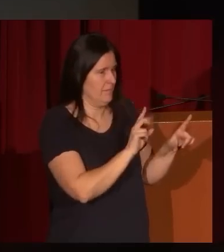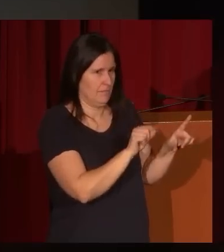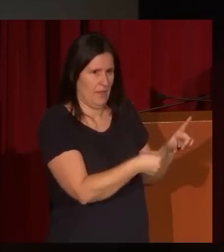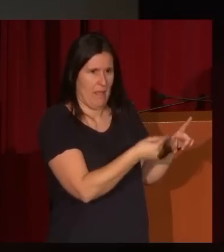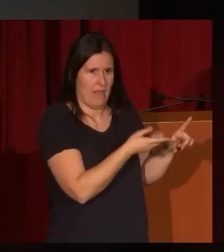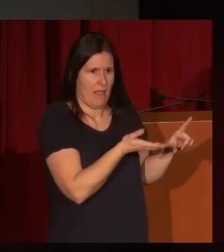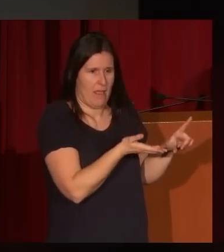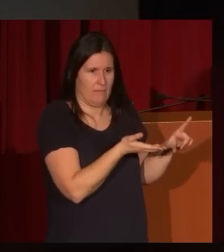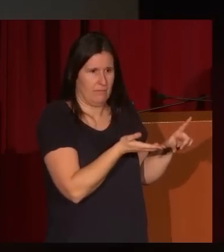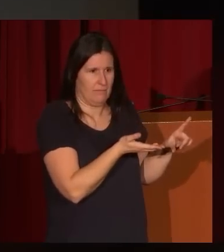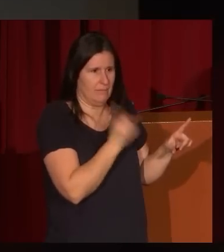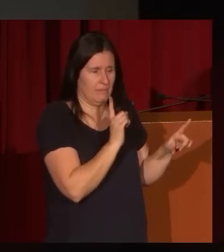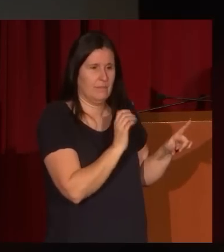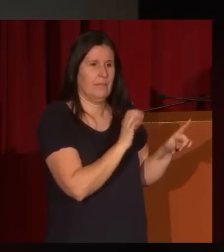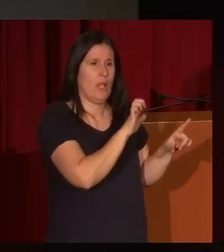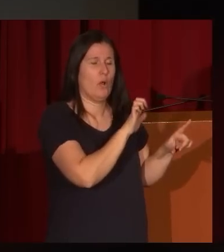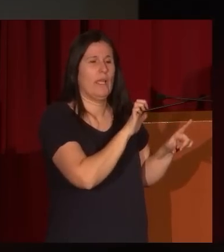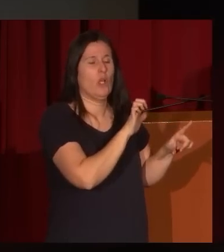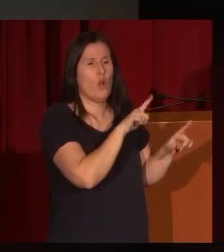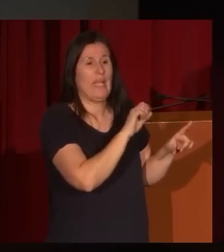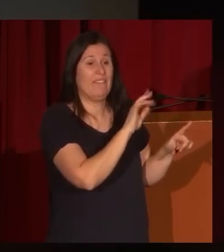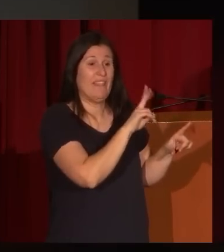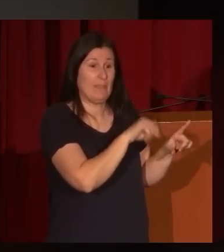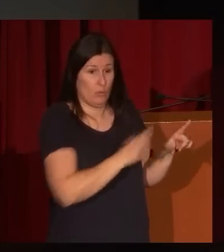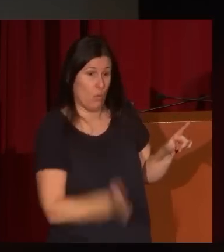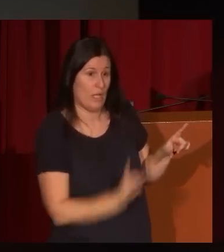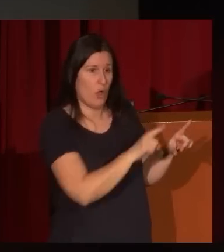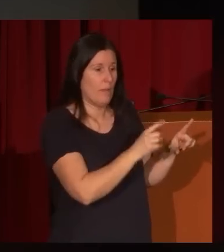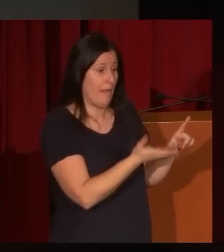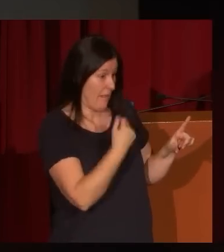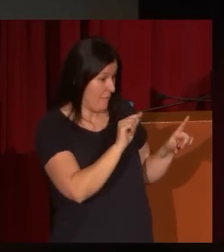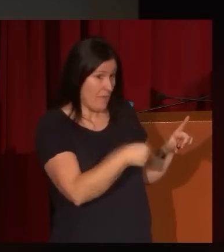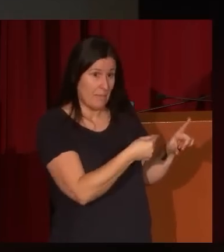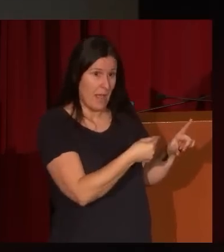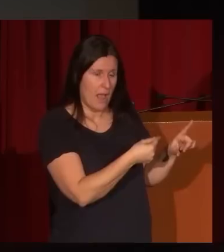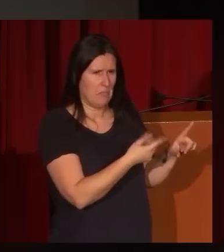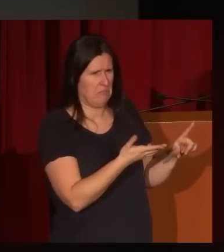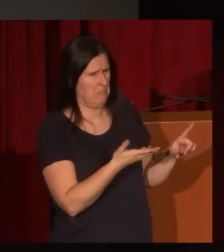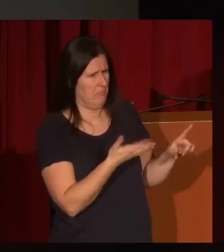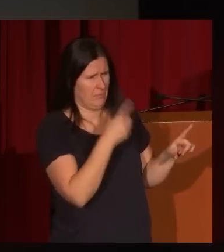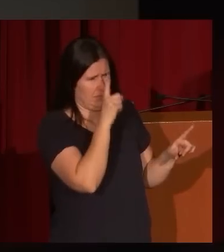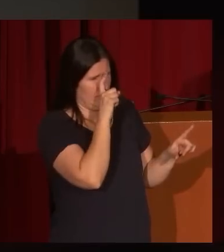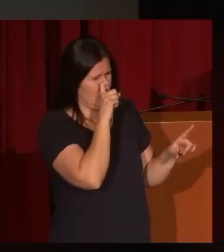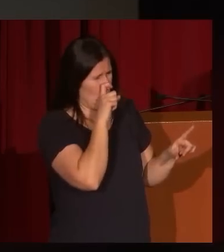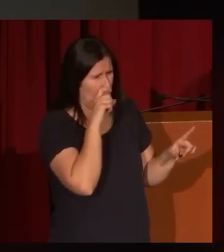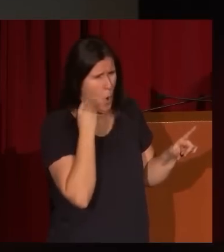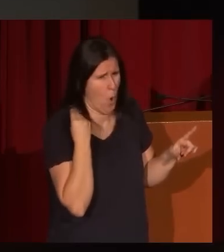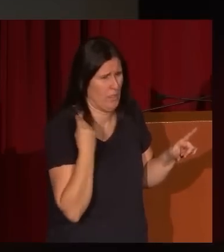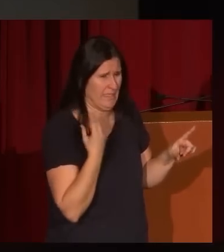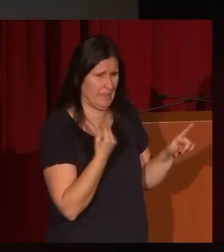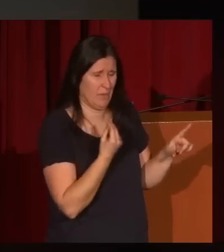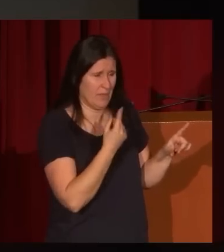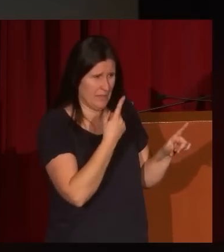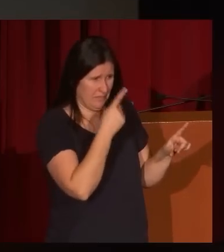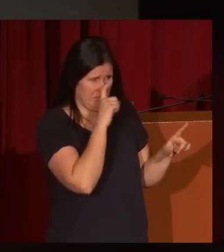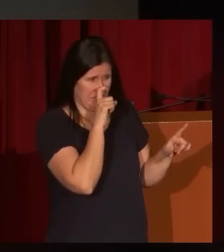firmada por Eugenio Lucas Villamil, pero que si uno le quita la firma nos recuerda muchísimo y muy de cerca